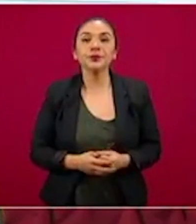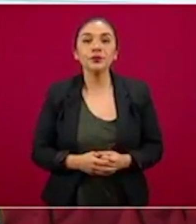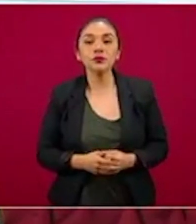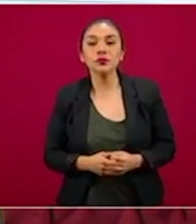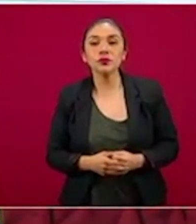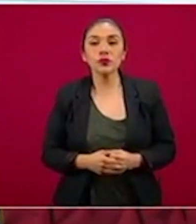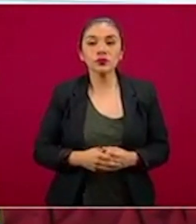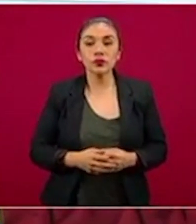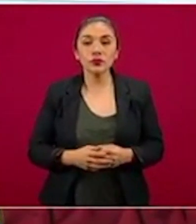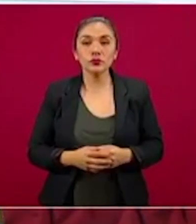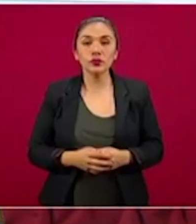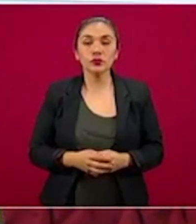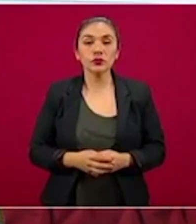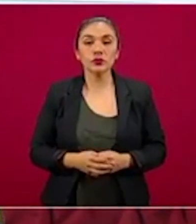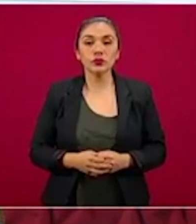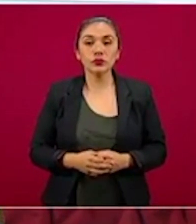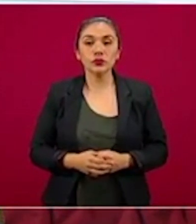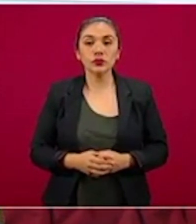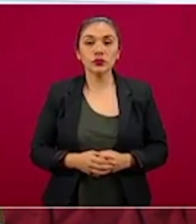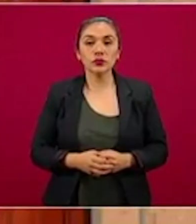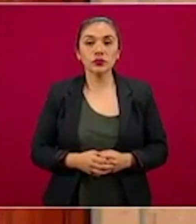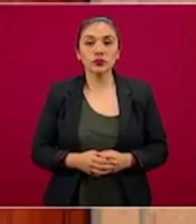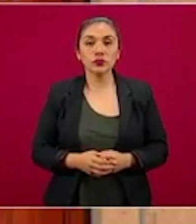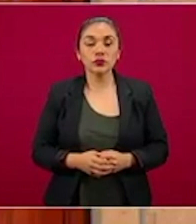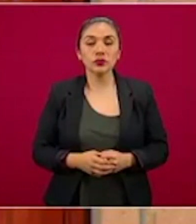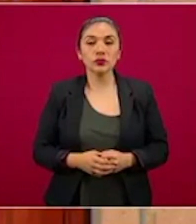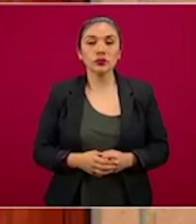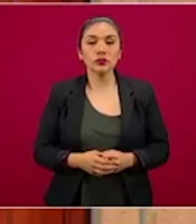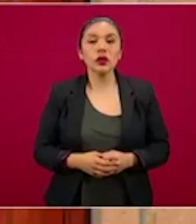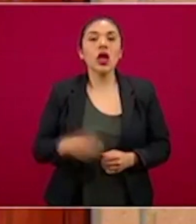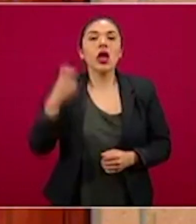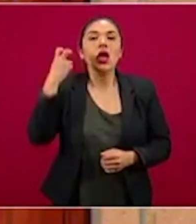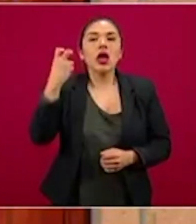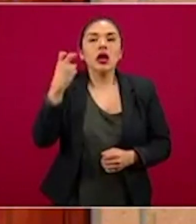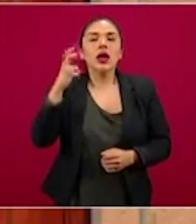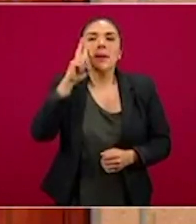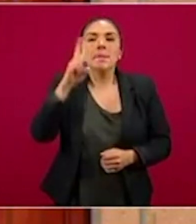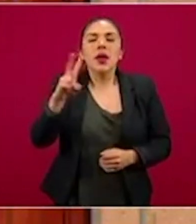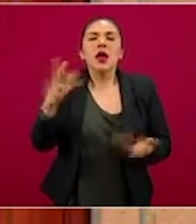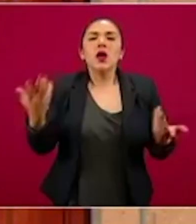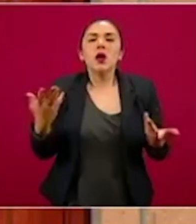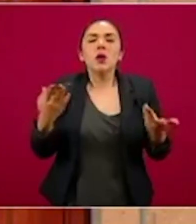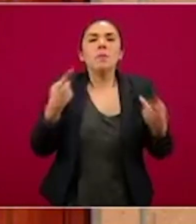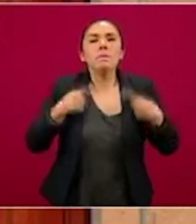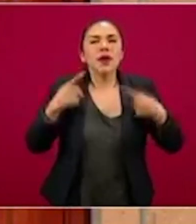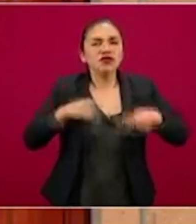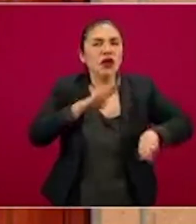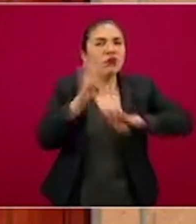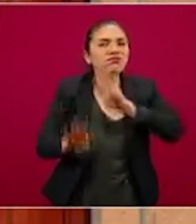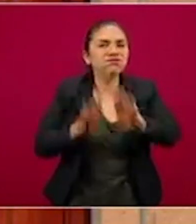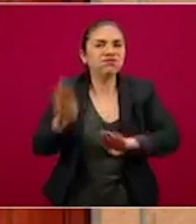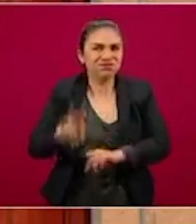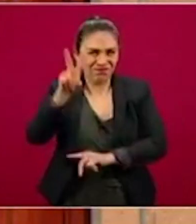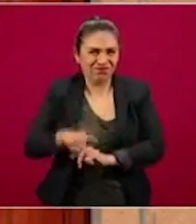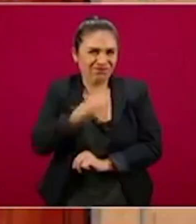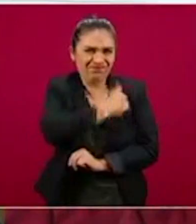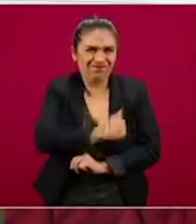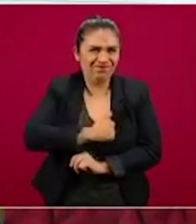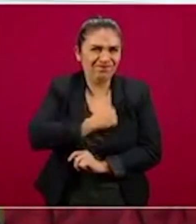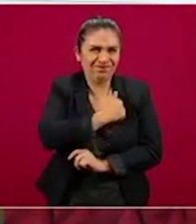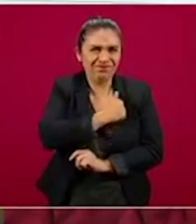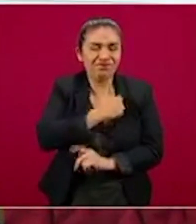diapositiva. Aquí tenemos el comportamiento de la mortalidad, las personas que lamentablemente han